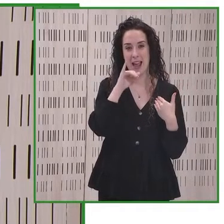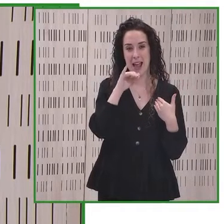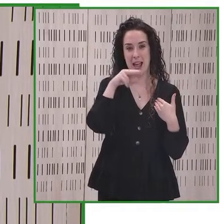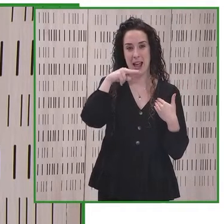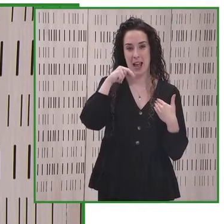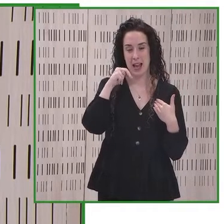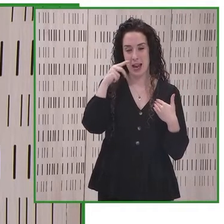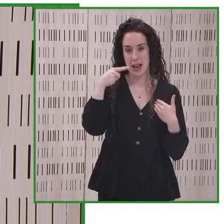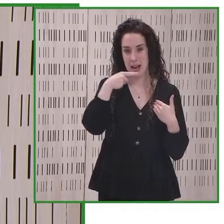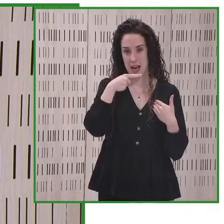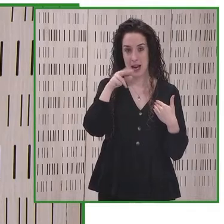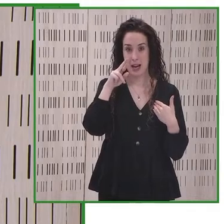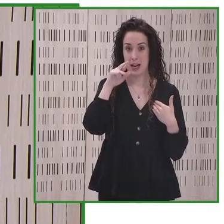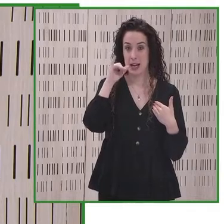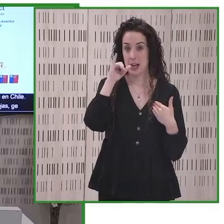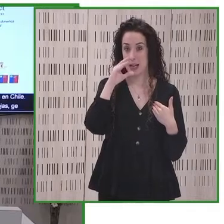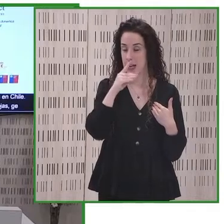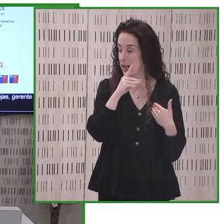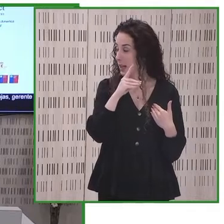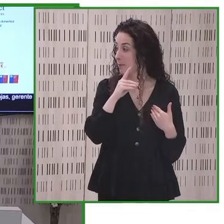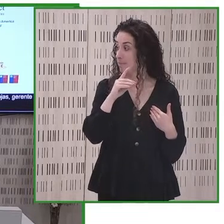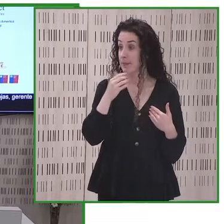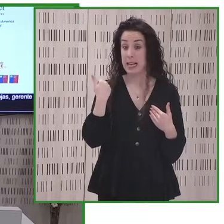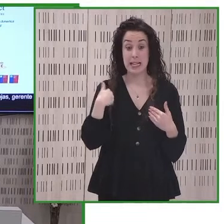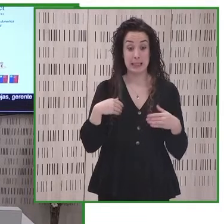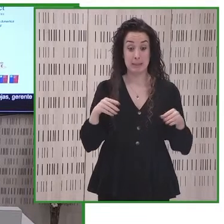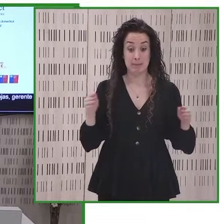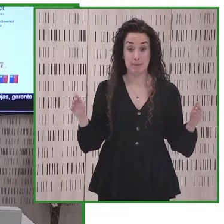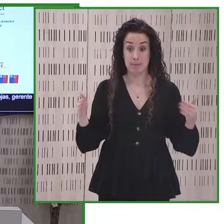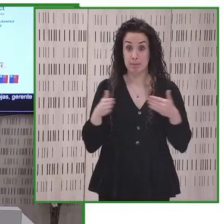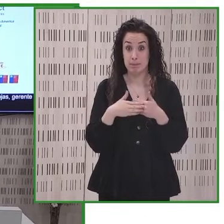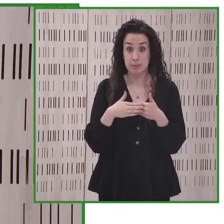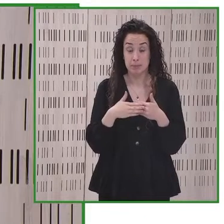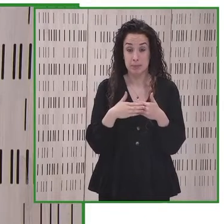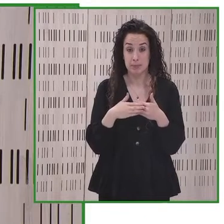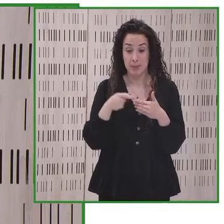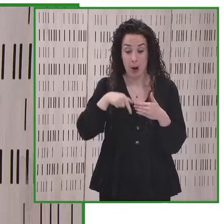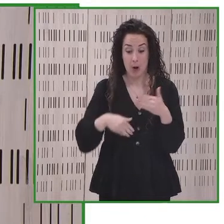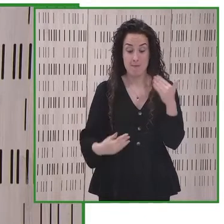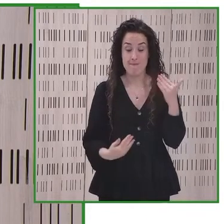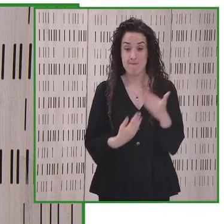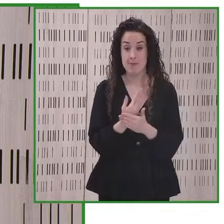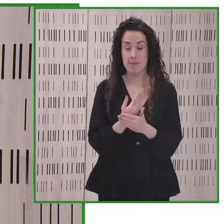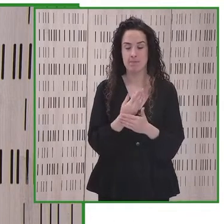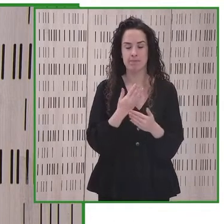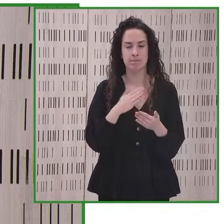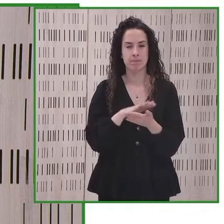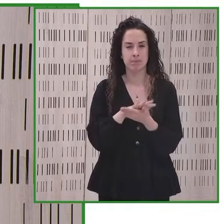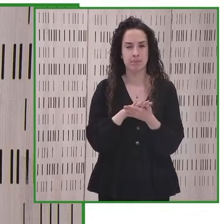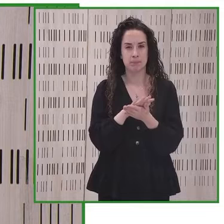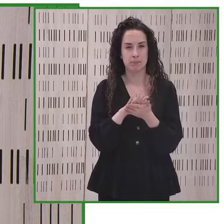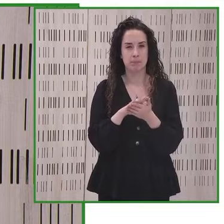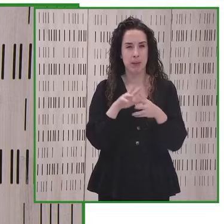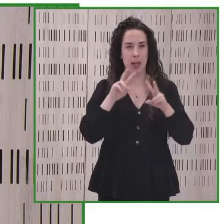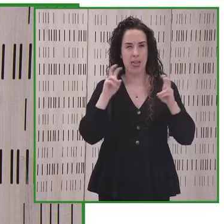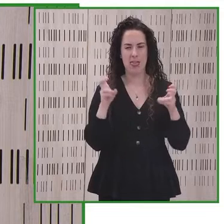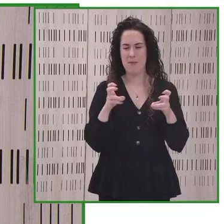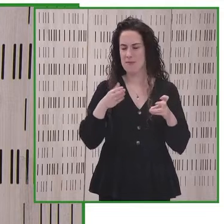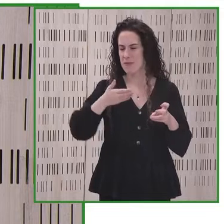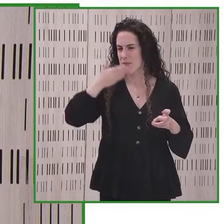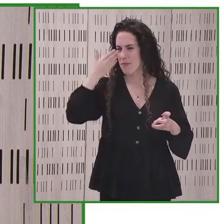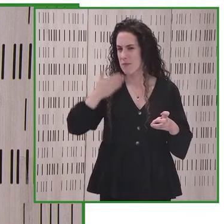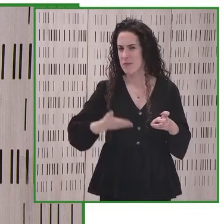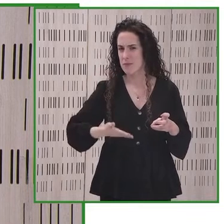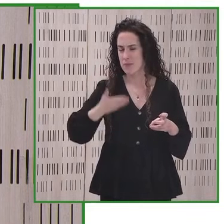Productividad Chile Bueno, y para finalizar la jornada tendremos también la oportunidad de conversar sobre otro tema clave en cuanto a la